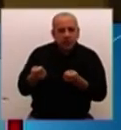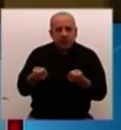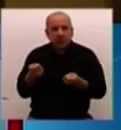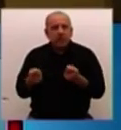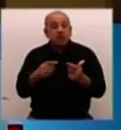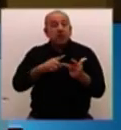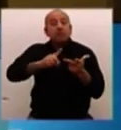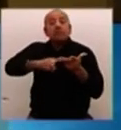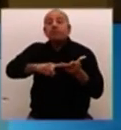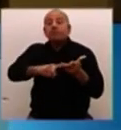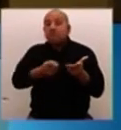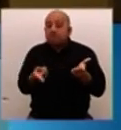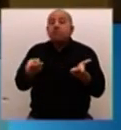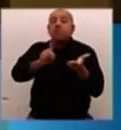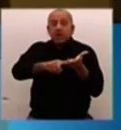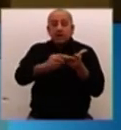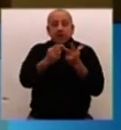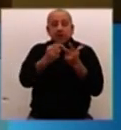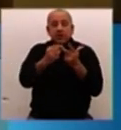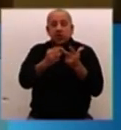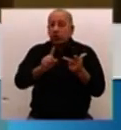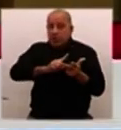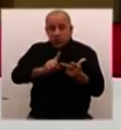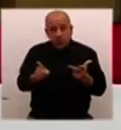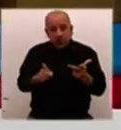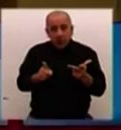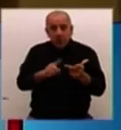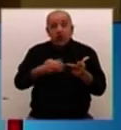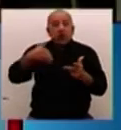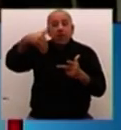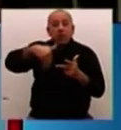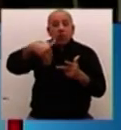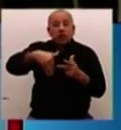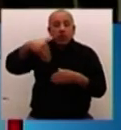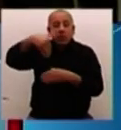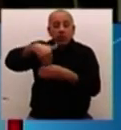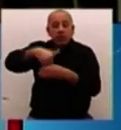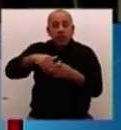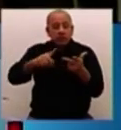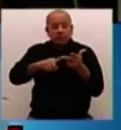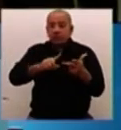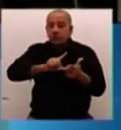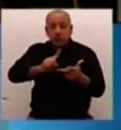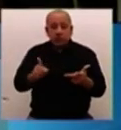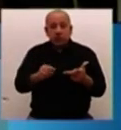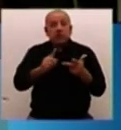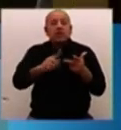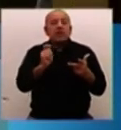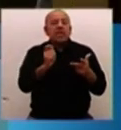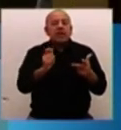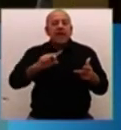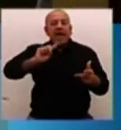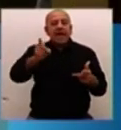tercero? Los que lideran el no, los que lideraron el no, los que se consideran triunfadores, encabezados básicamente por Uribe.